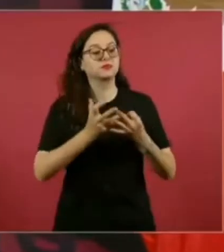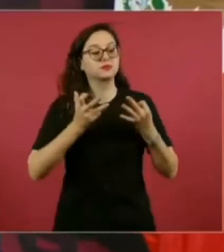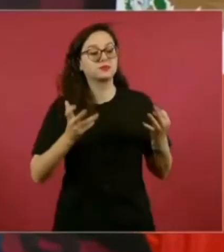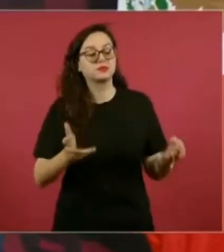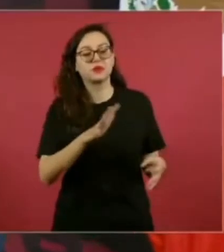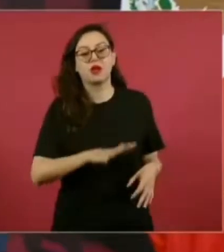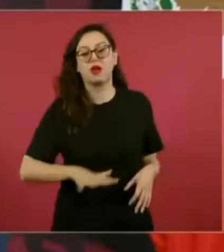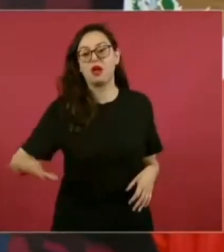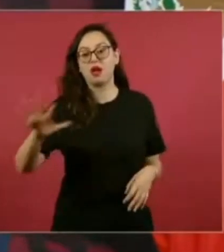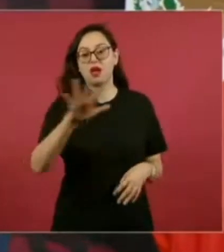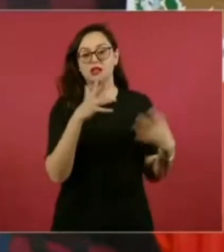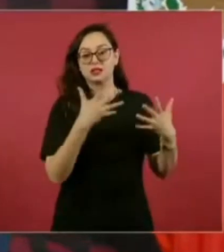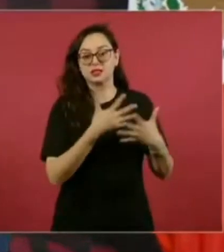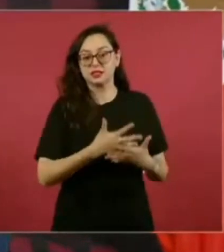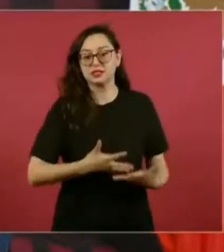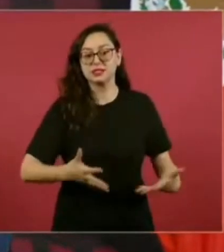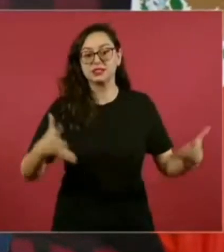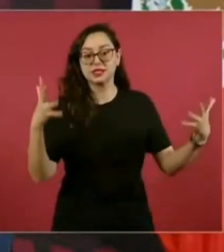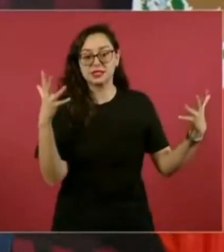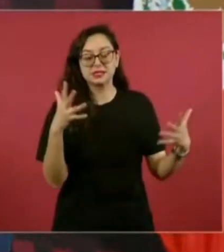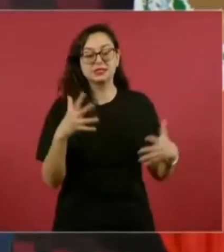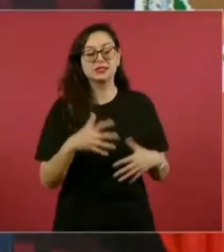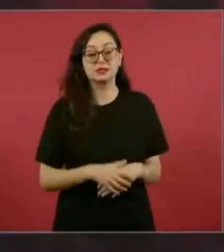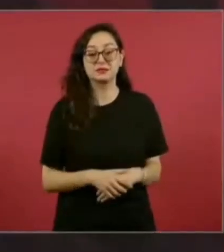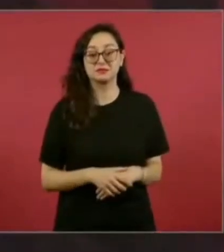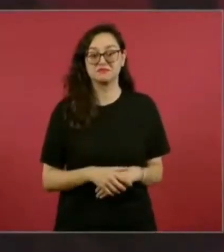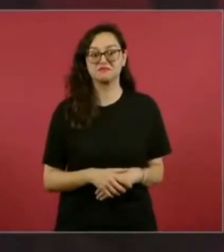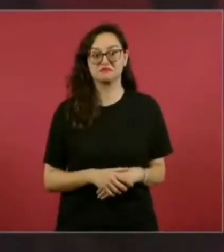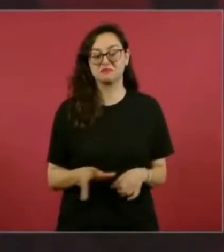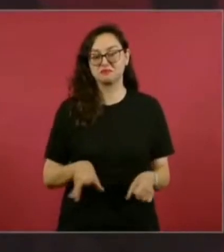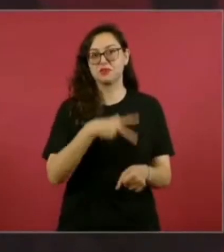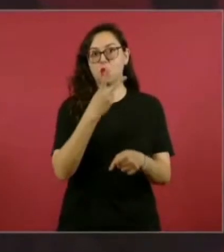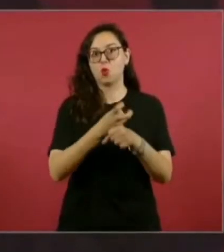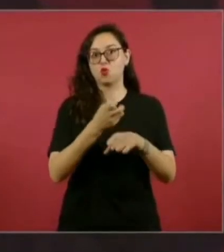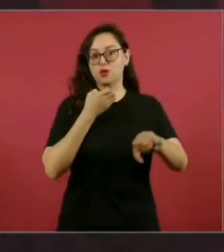el segundo estado con más territorio en el país,